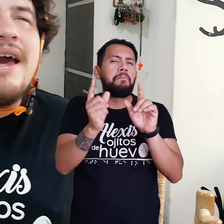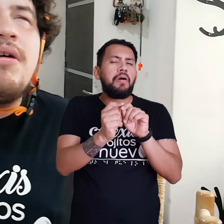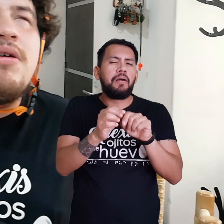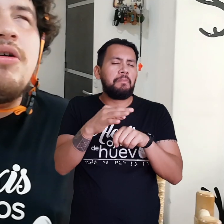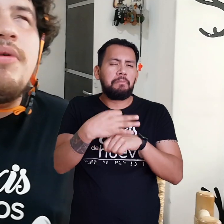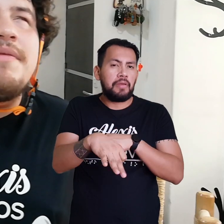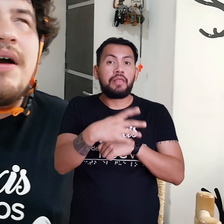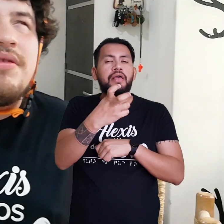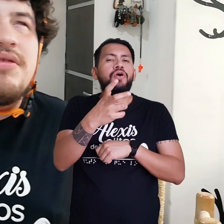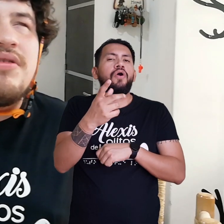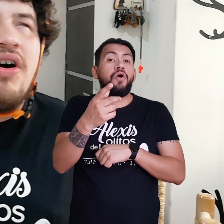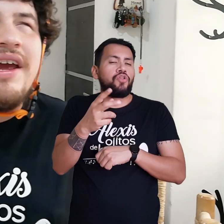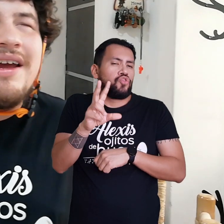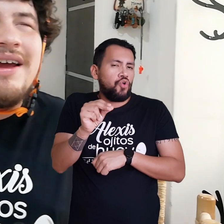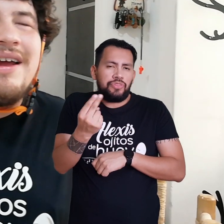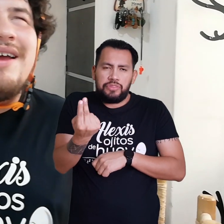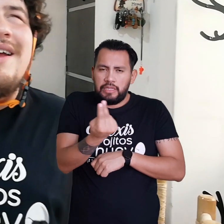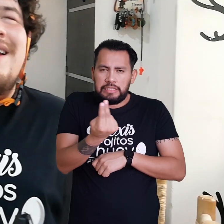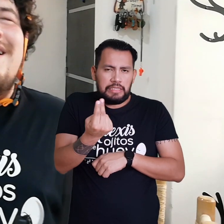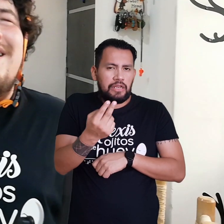que eres ciego Cómo le haces Entonces hoy